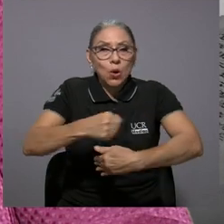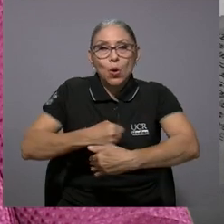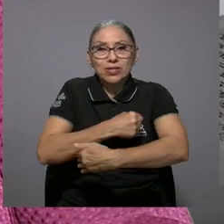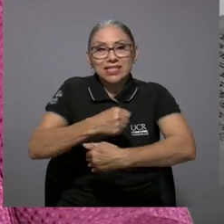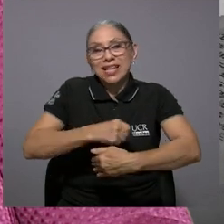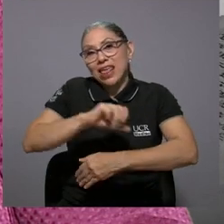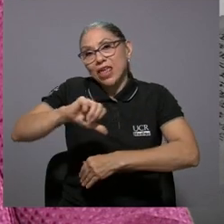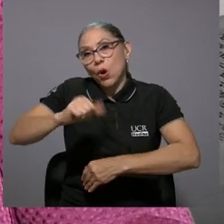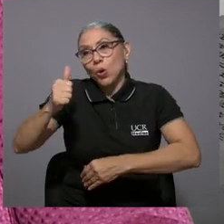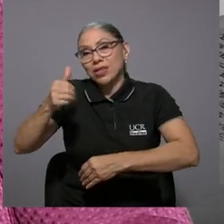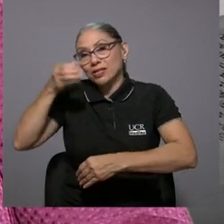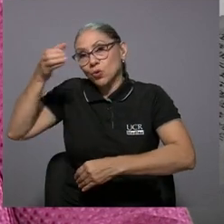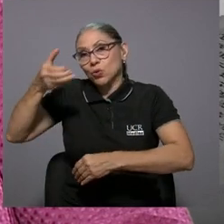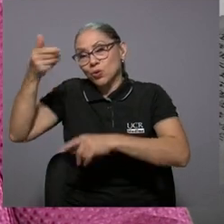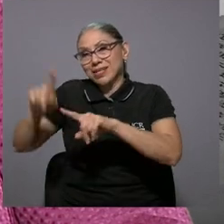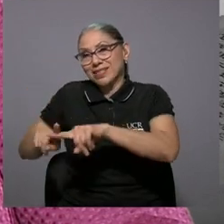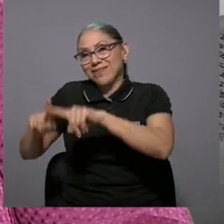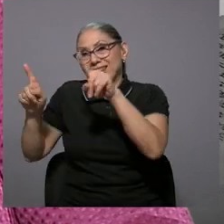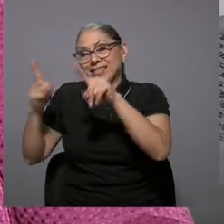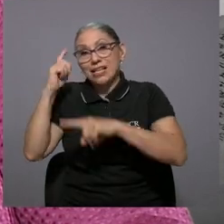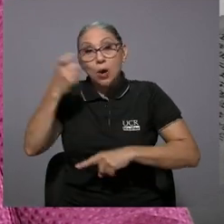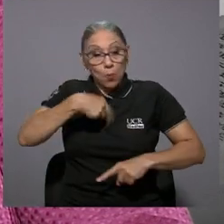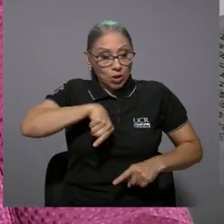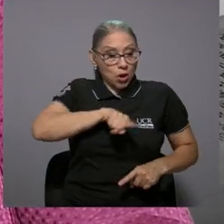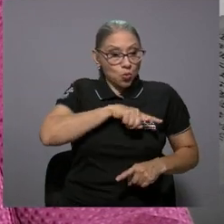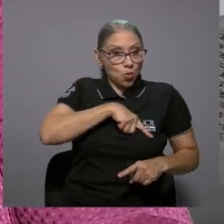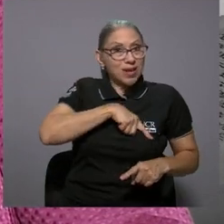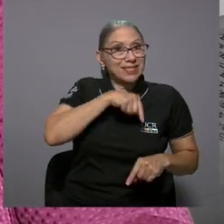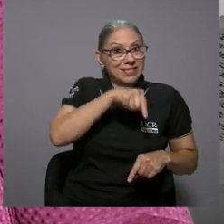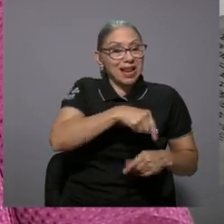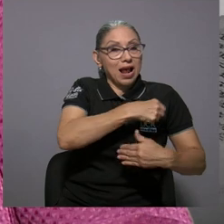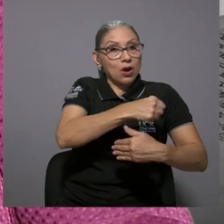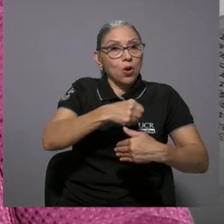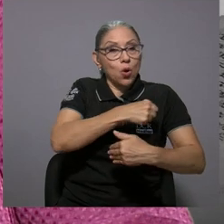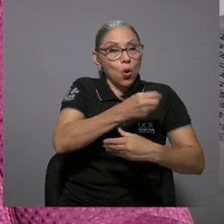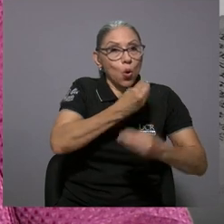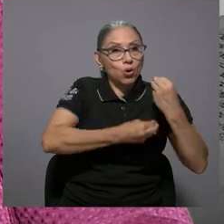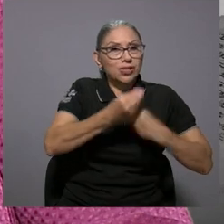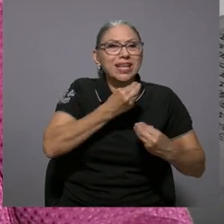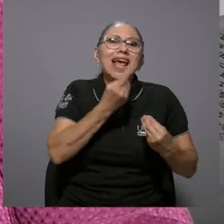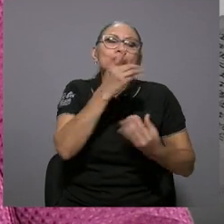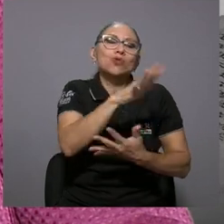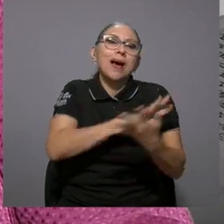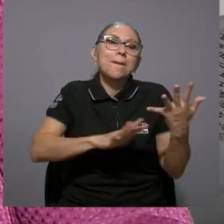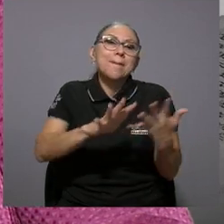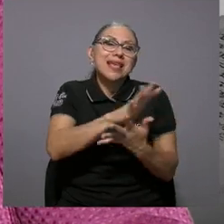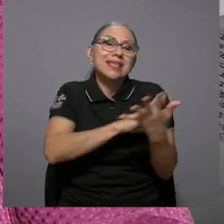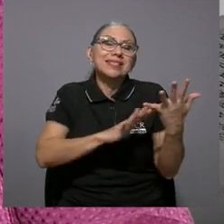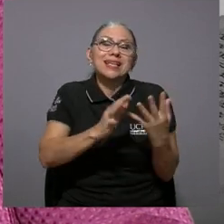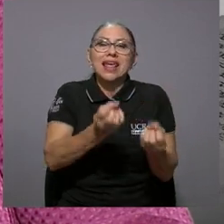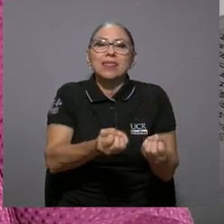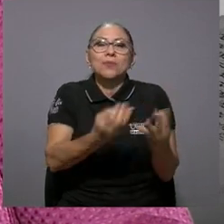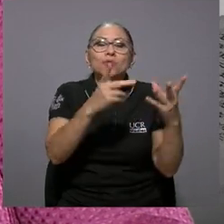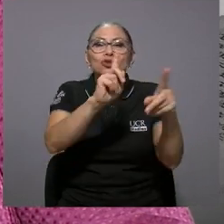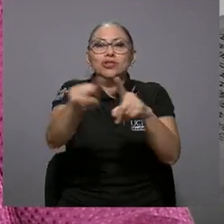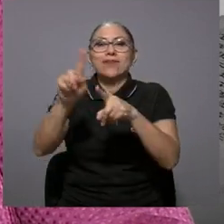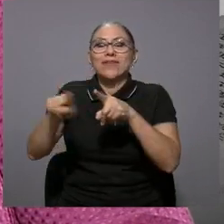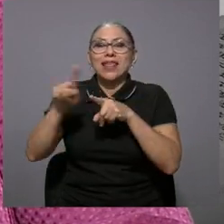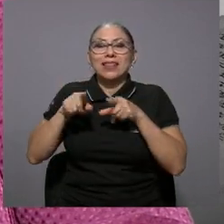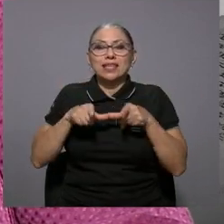interesé también en la cocina de otras culturas porque la nuestra misma es una mezcla de